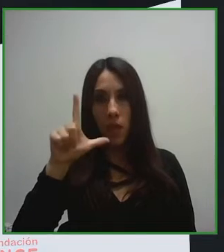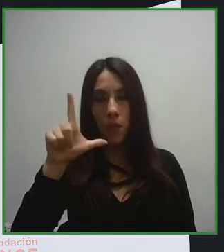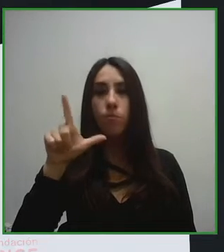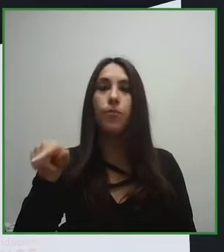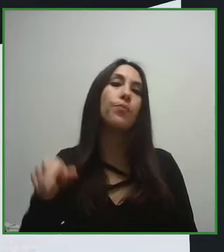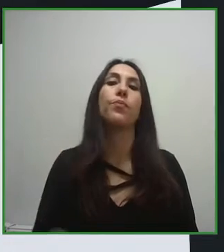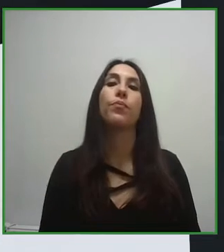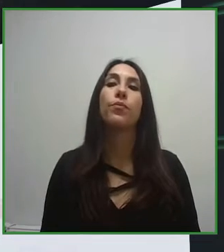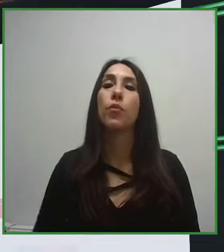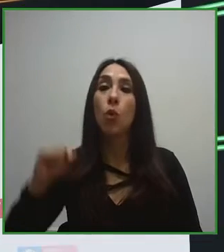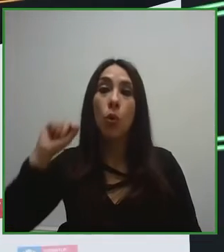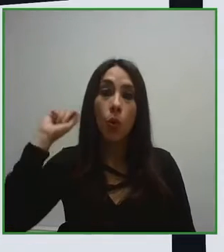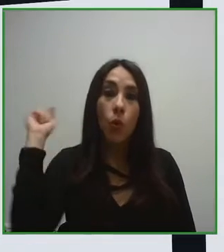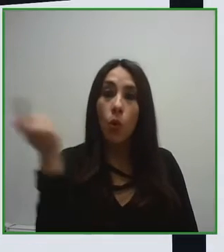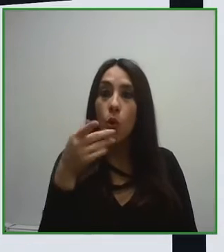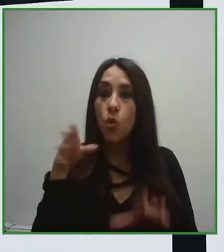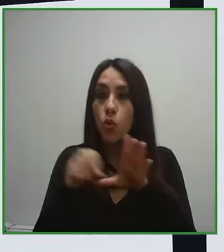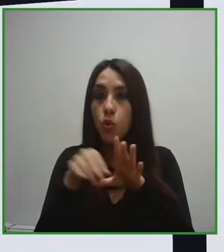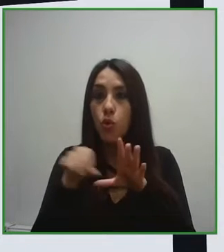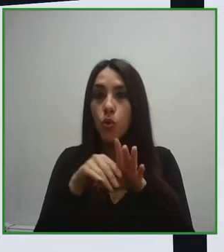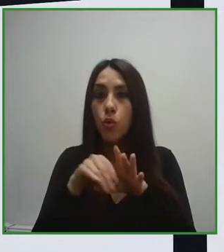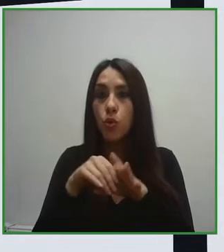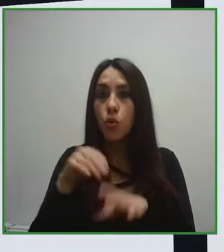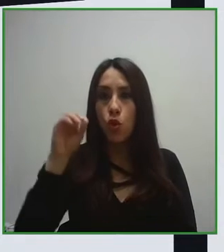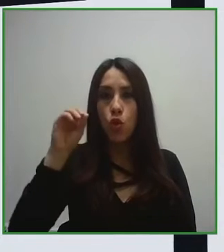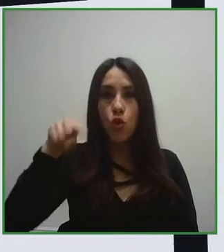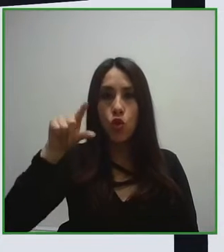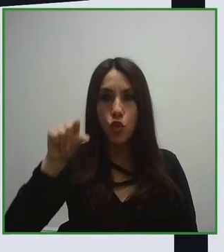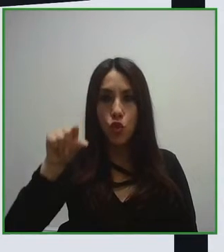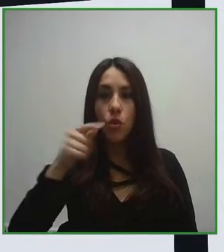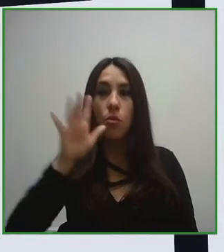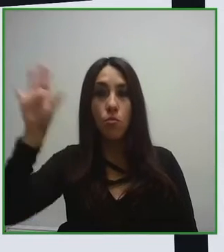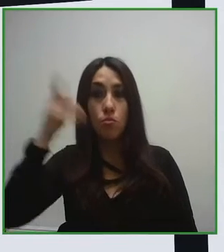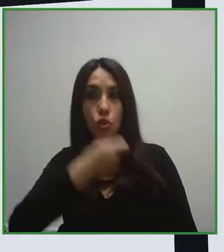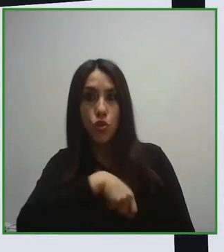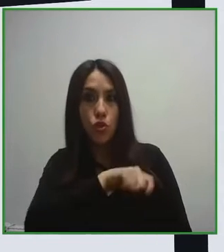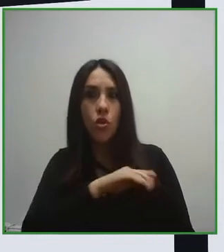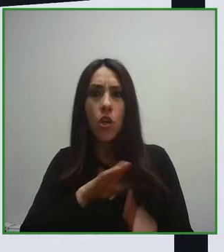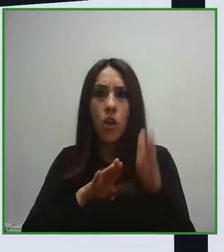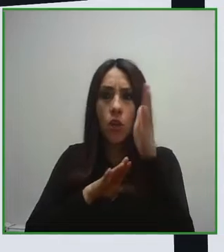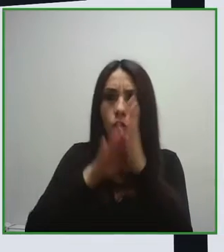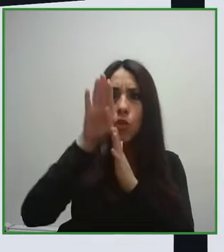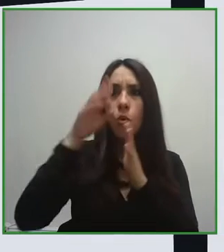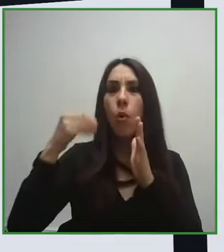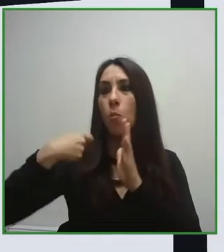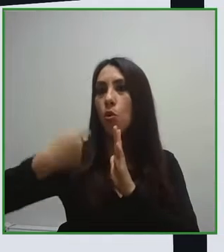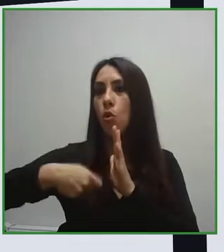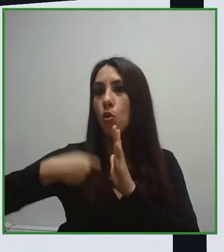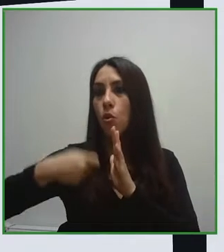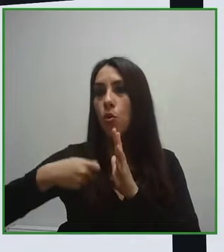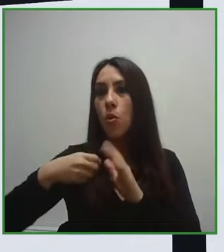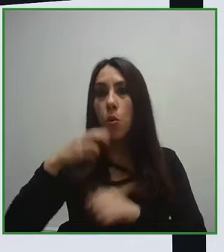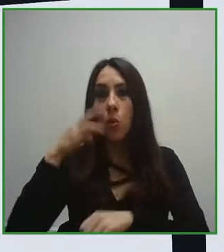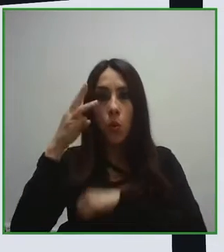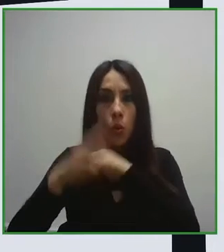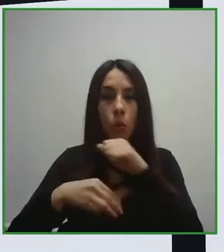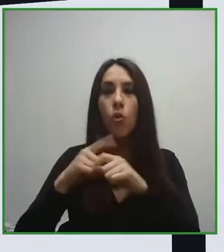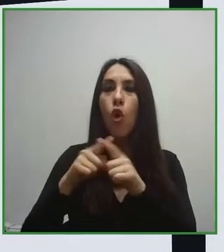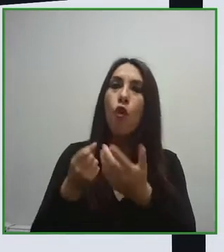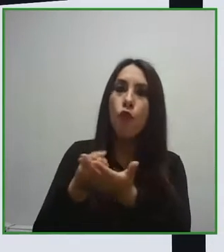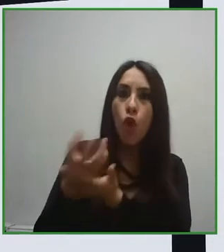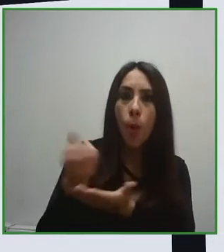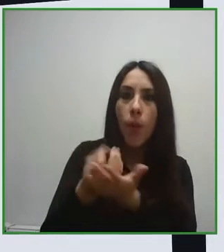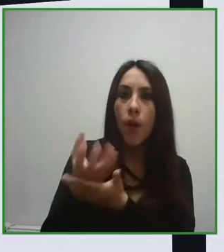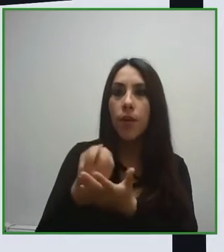desarrollado el programa Planeta Fácil, que ofrece noticias en lectura fácil para garantizar el acceso a la información a personas con